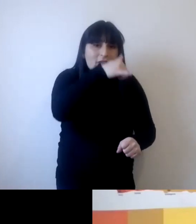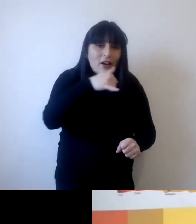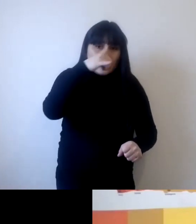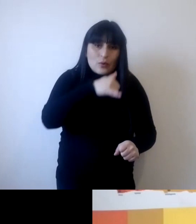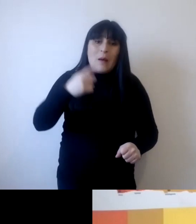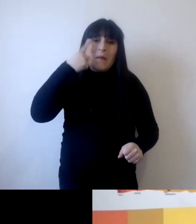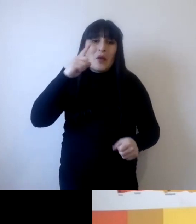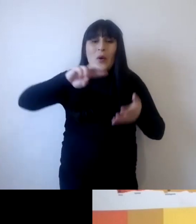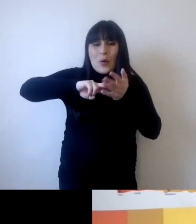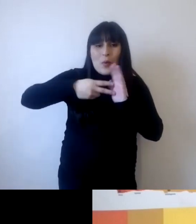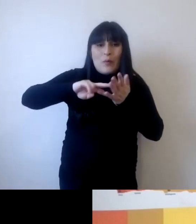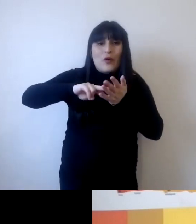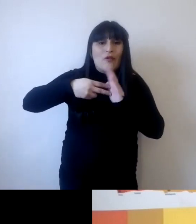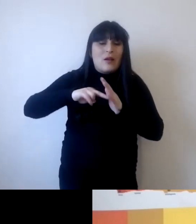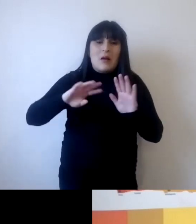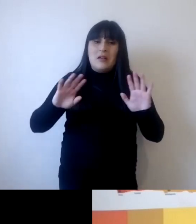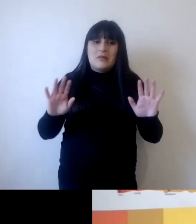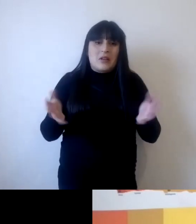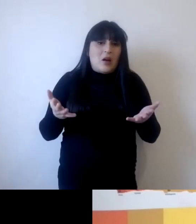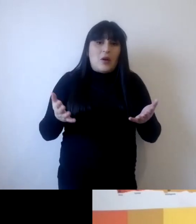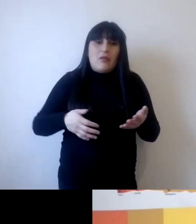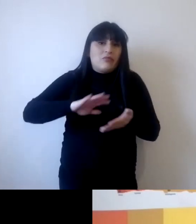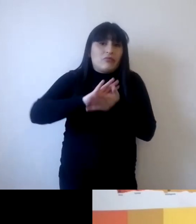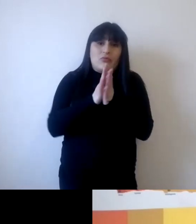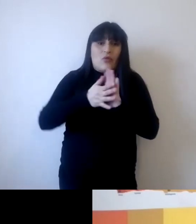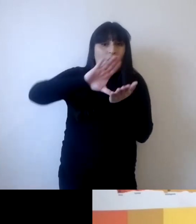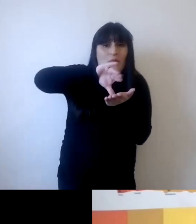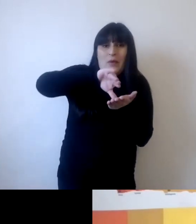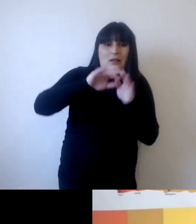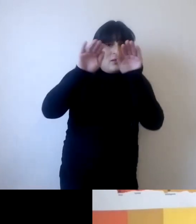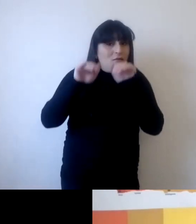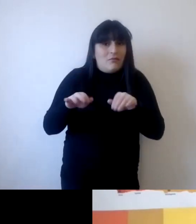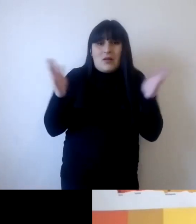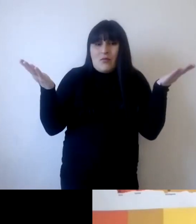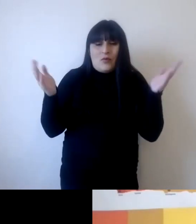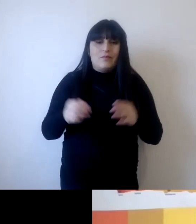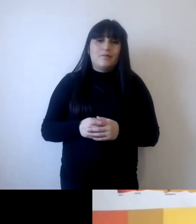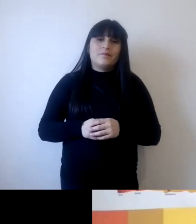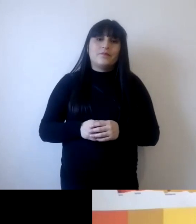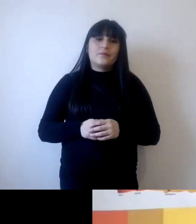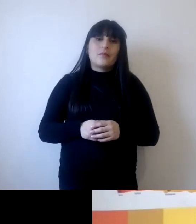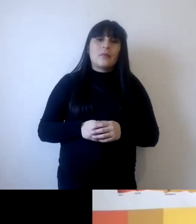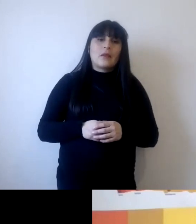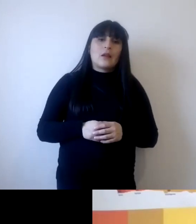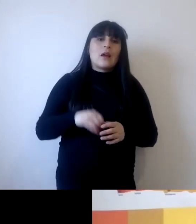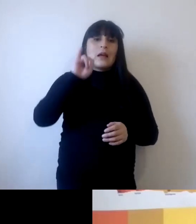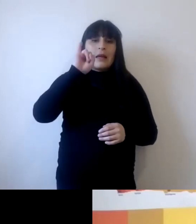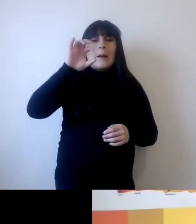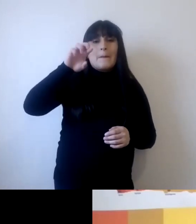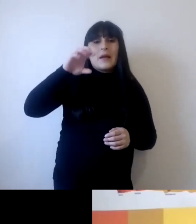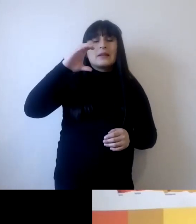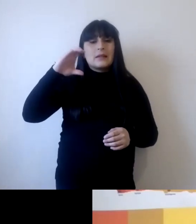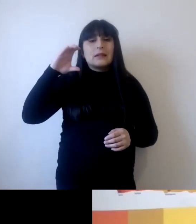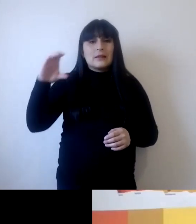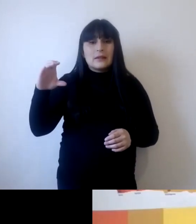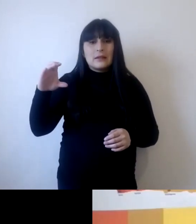en que seguramente estamos improvisando prácticamente todos los países intuyo en cuanto al IPCC sí el IPCC